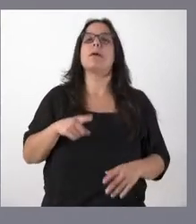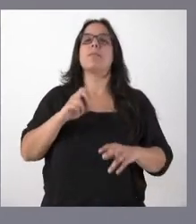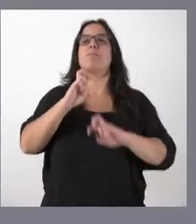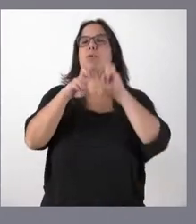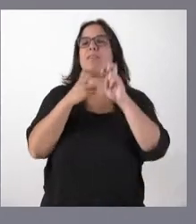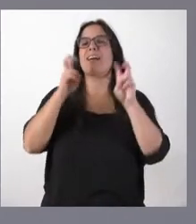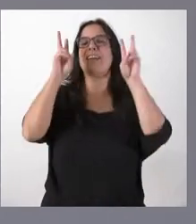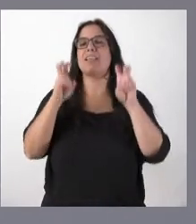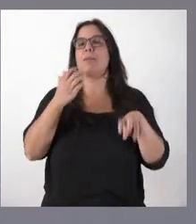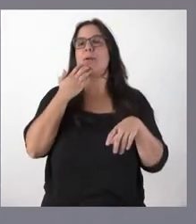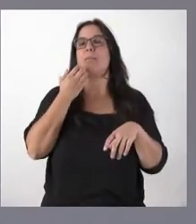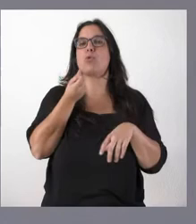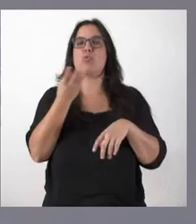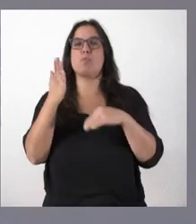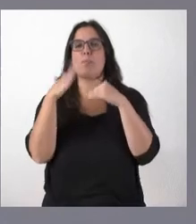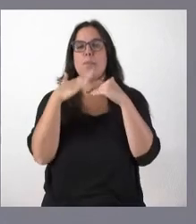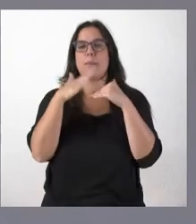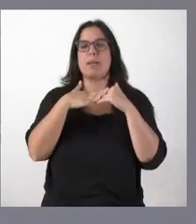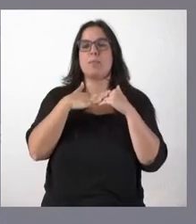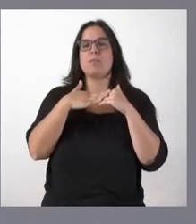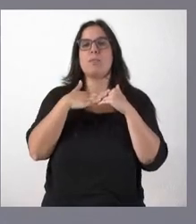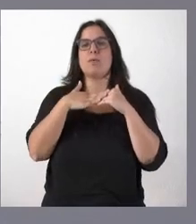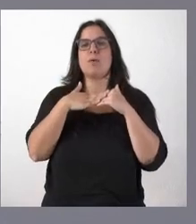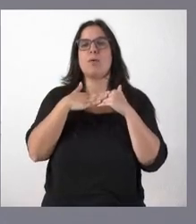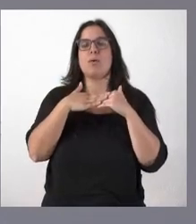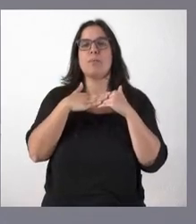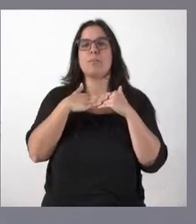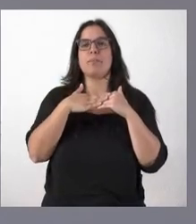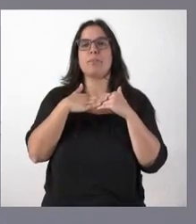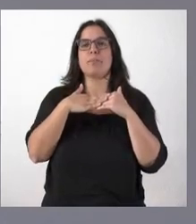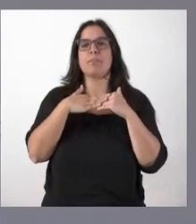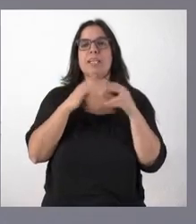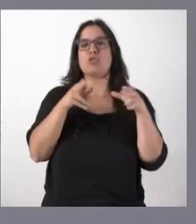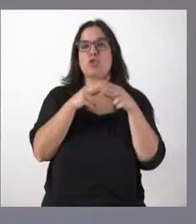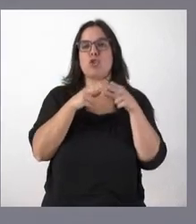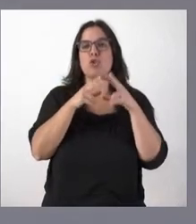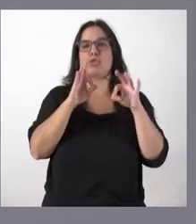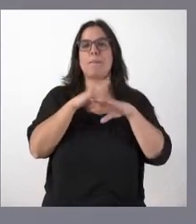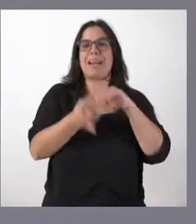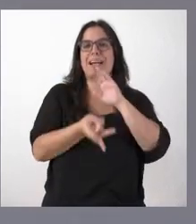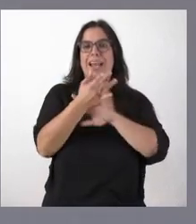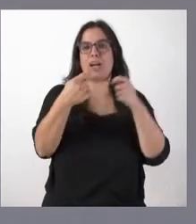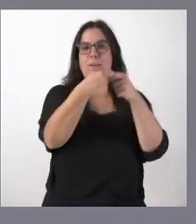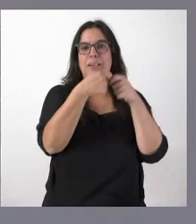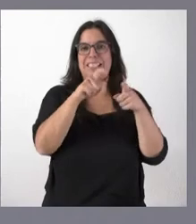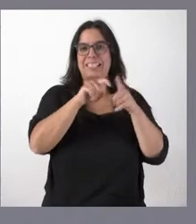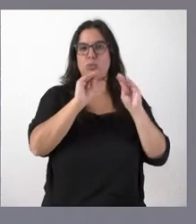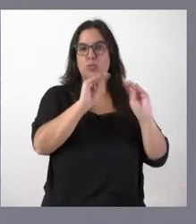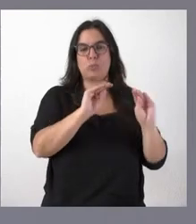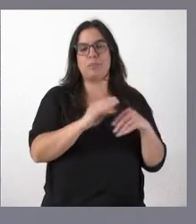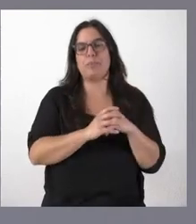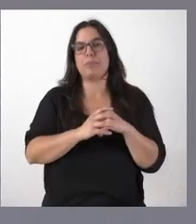del número mínimo de socios para formar una cooperativa de estas características.